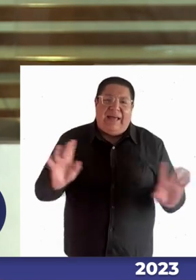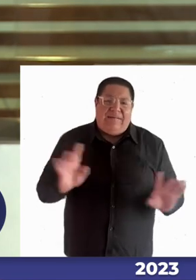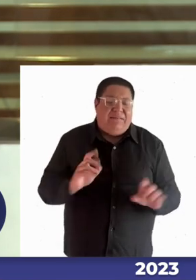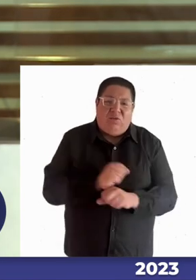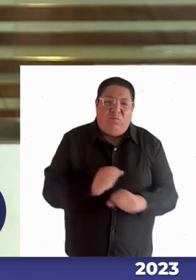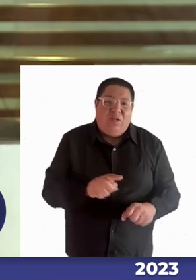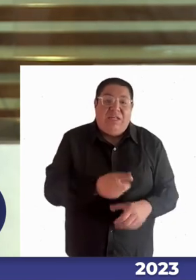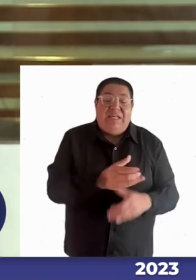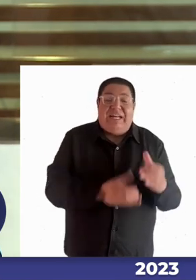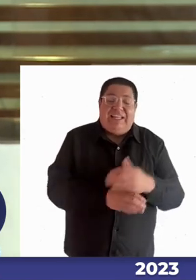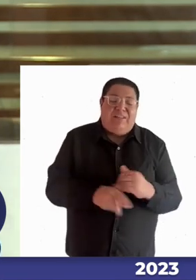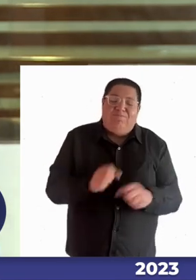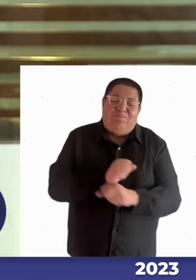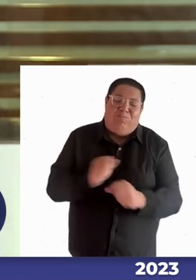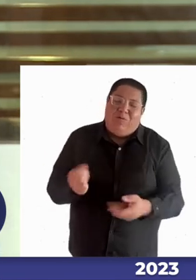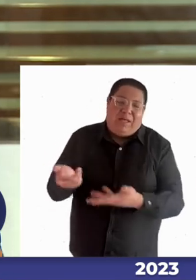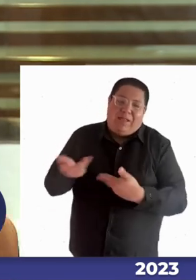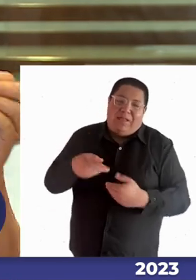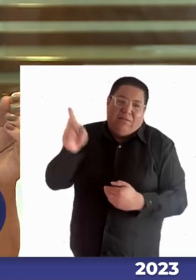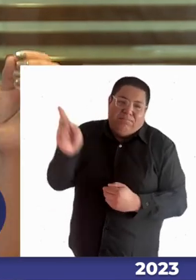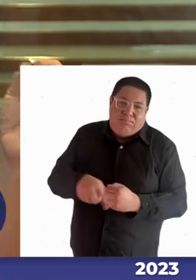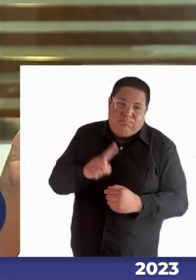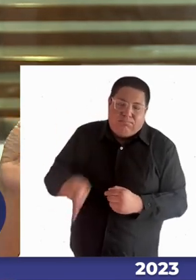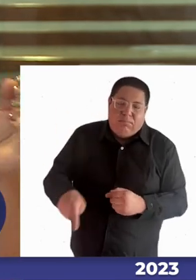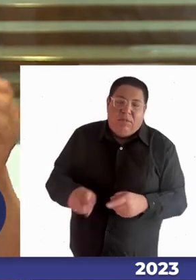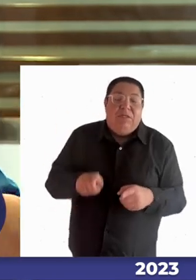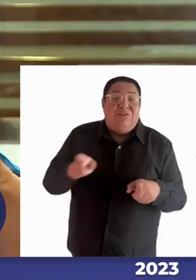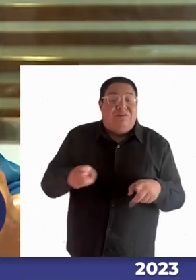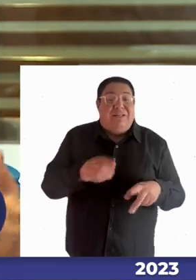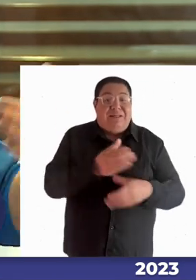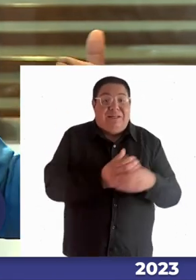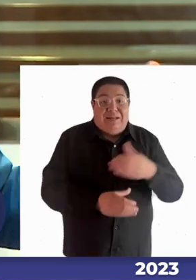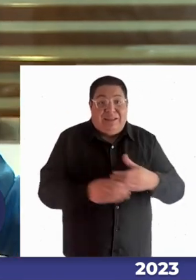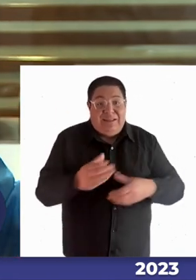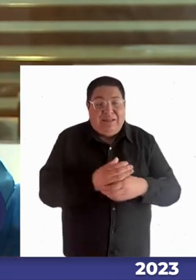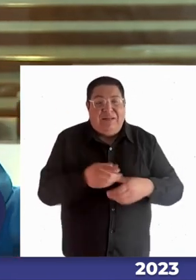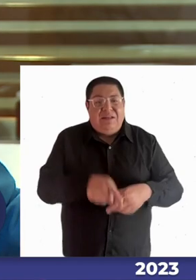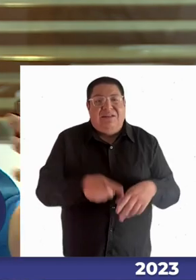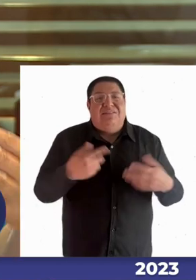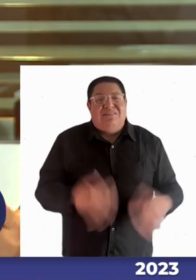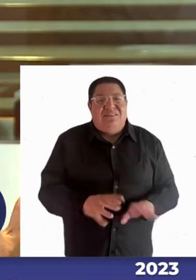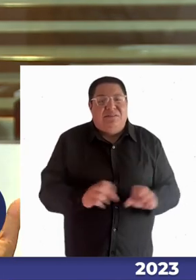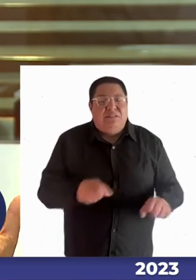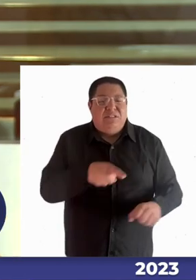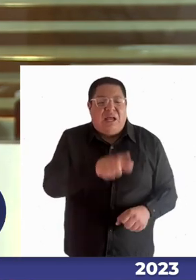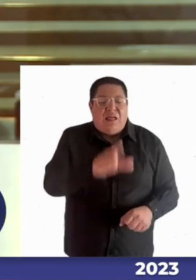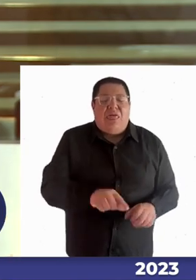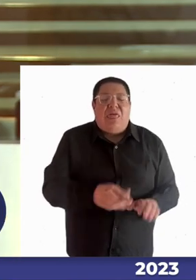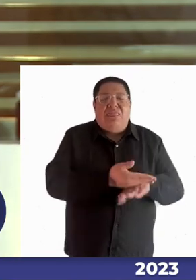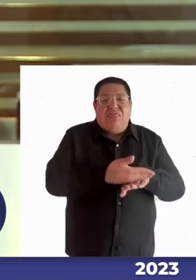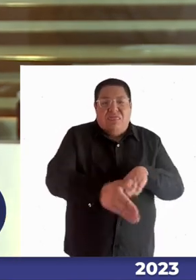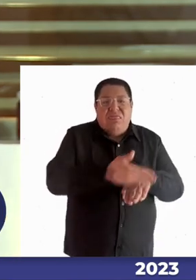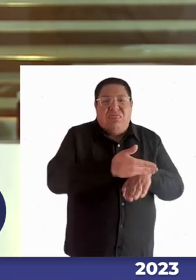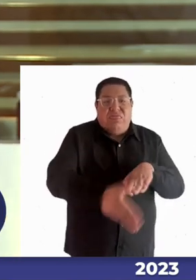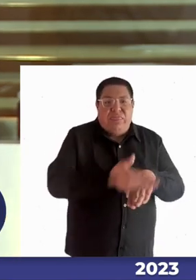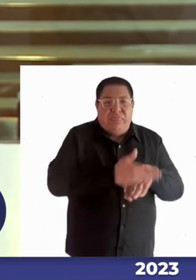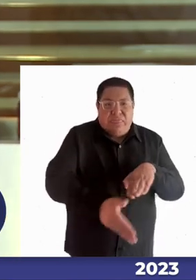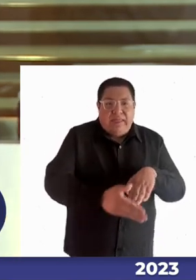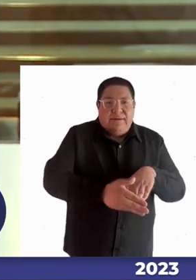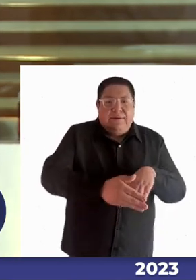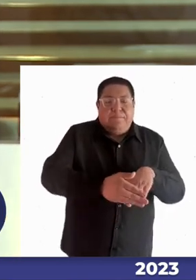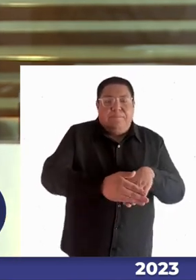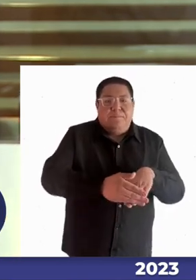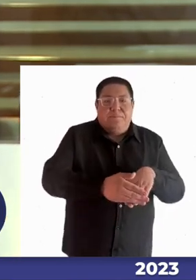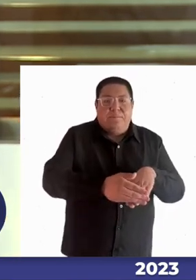imposible recibirlo entonces desde el jardín infantil ya van quedando con un déficit que luego se acrecenta en la educación